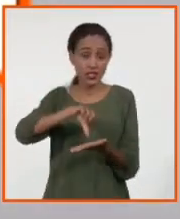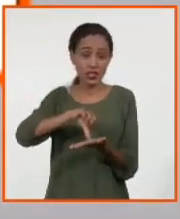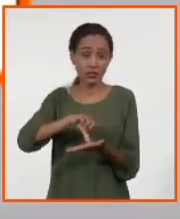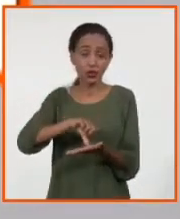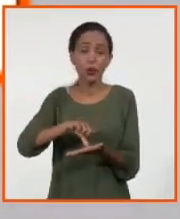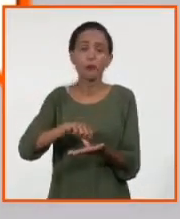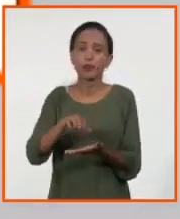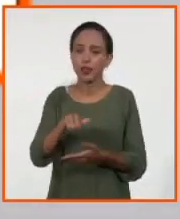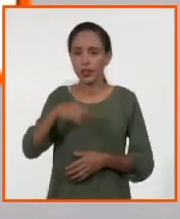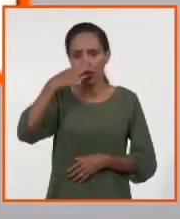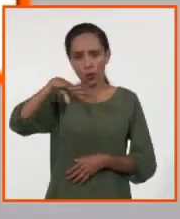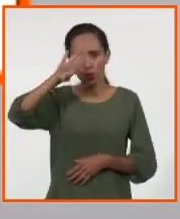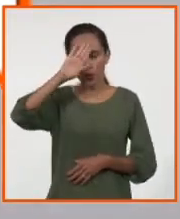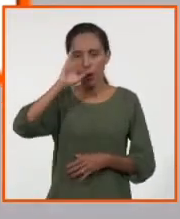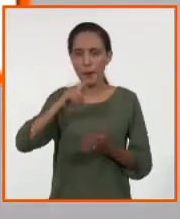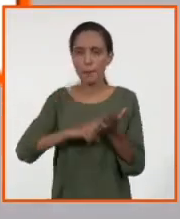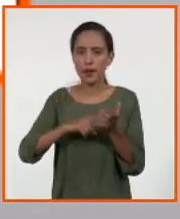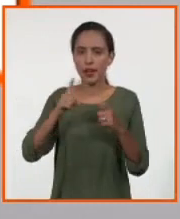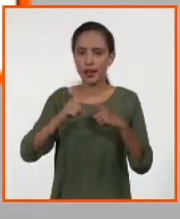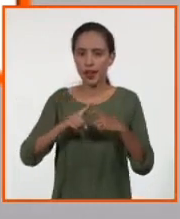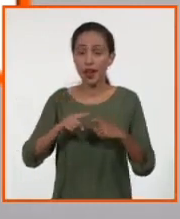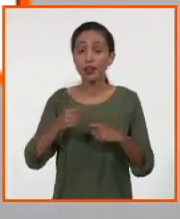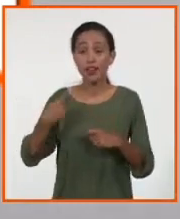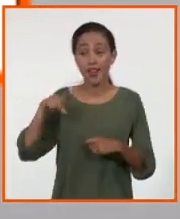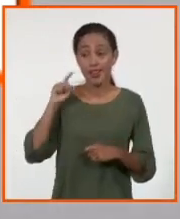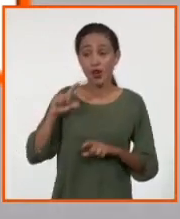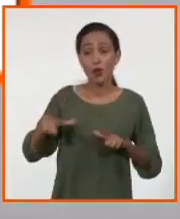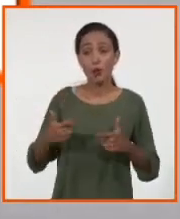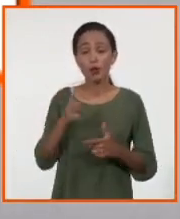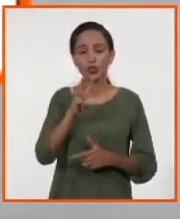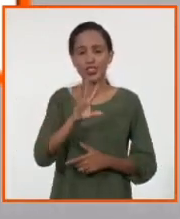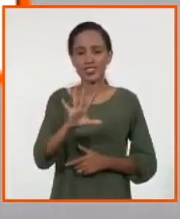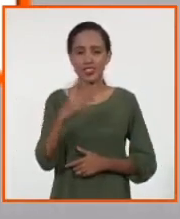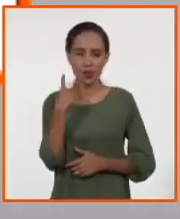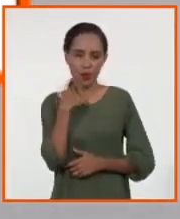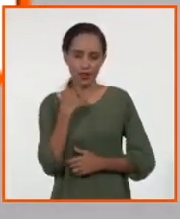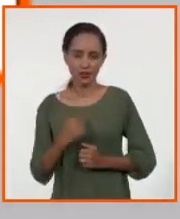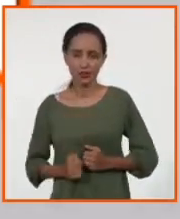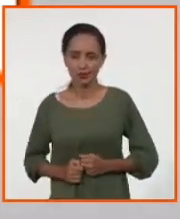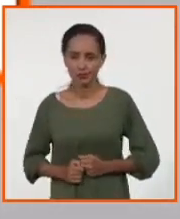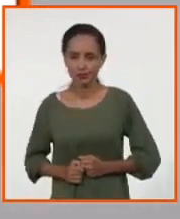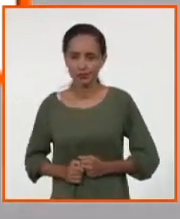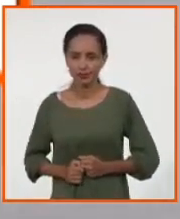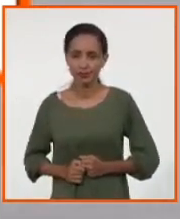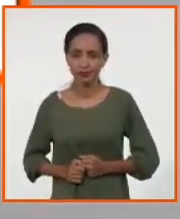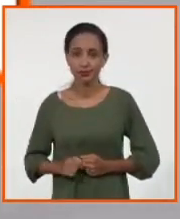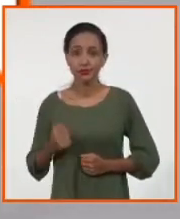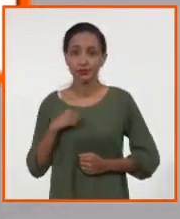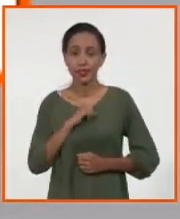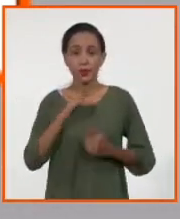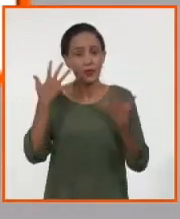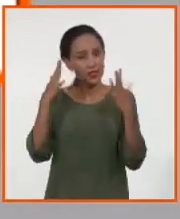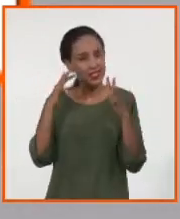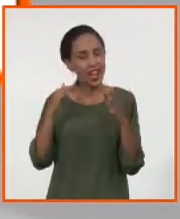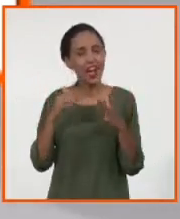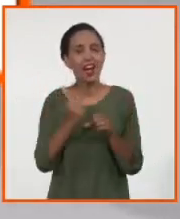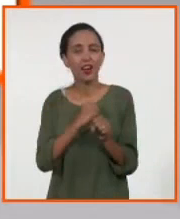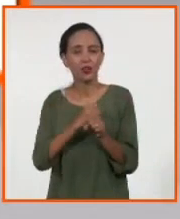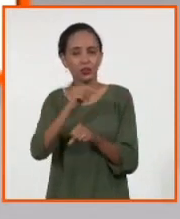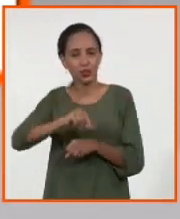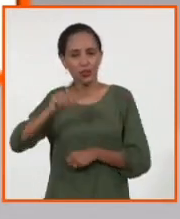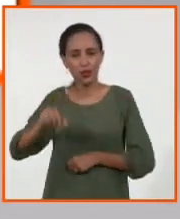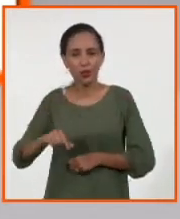cumplir 35 años. cumplió 35 años ayer. realmente, muy Nuestra felicitación a los compañeros de Inmunoensalos. Tuve la oportunidad para decir, muy